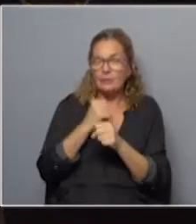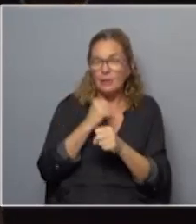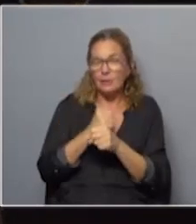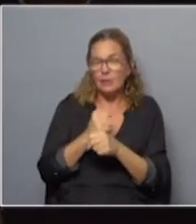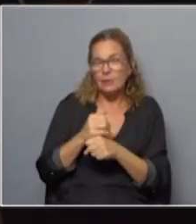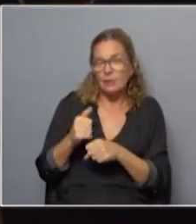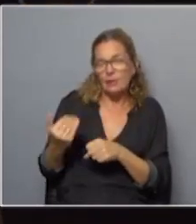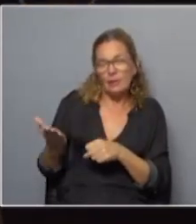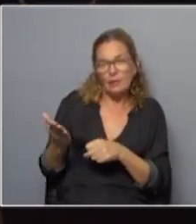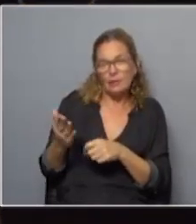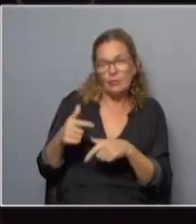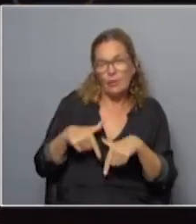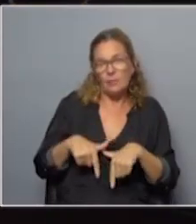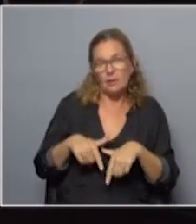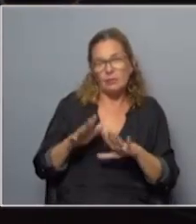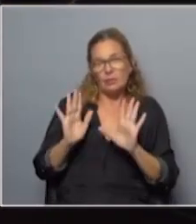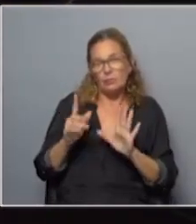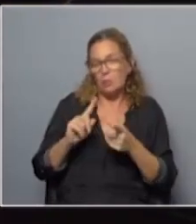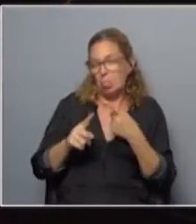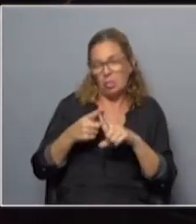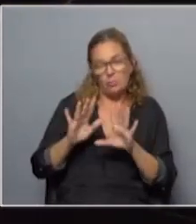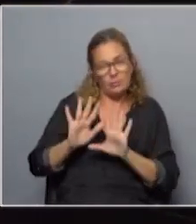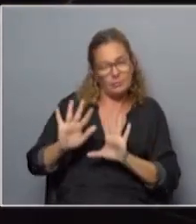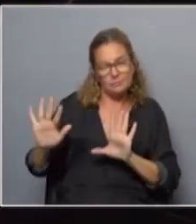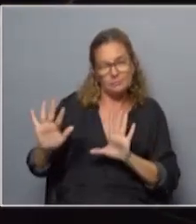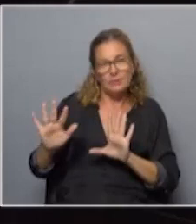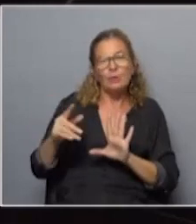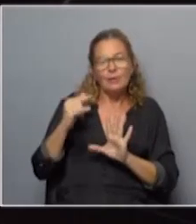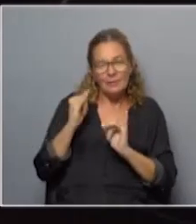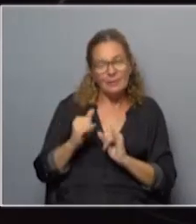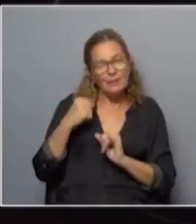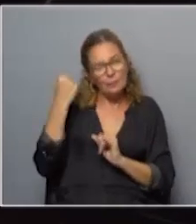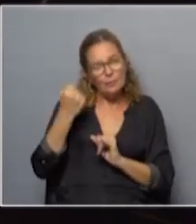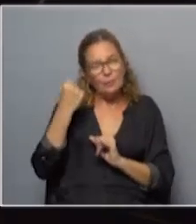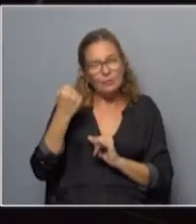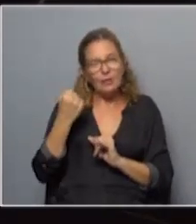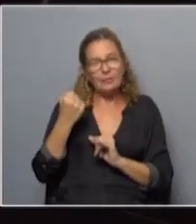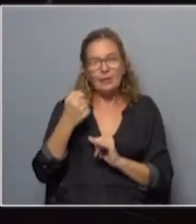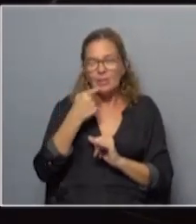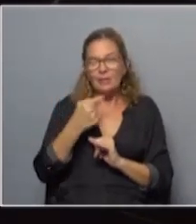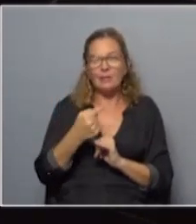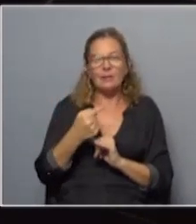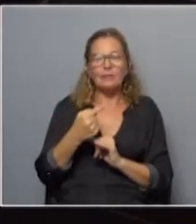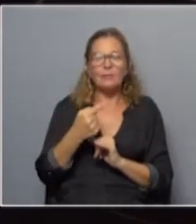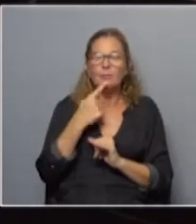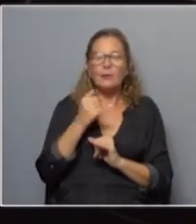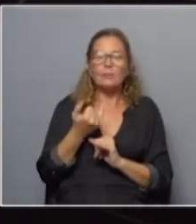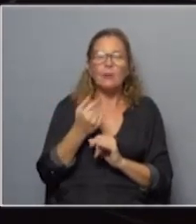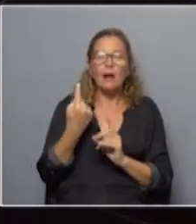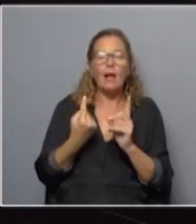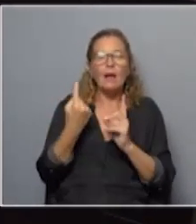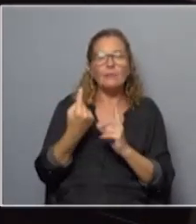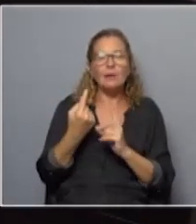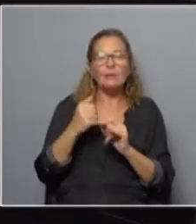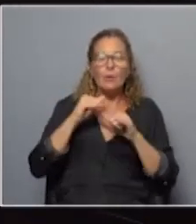tufillos eso va por cuenta del ministro nosotros no lo discutimos pero lo que sí nos importa decir es que por ejemplo cada vez que llevamos